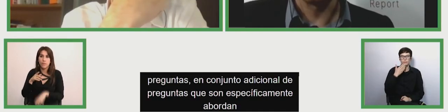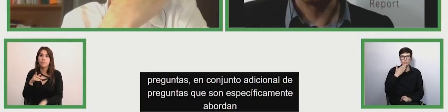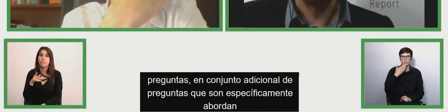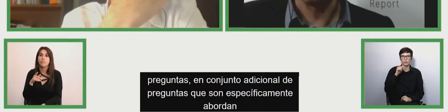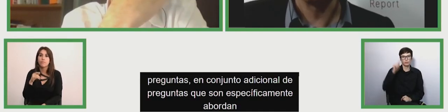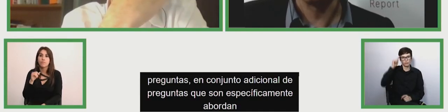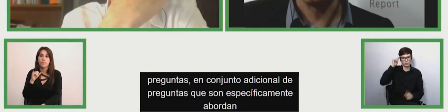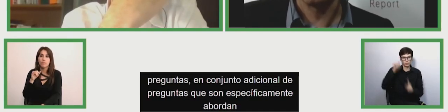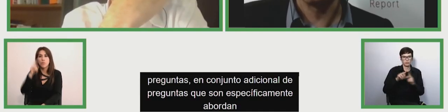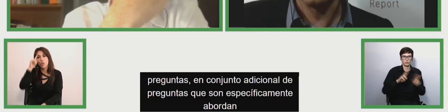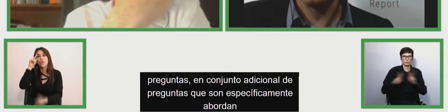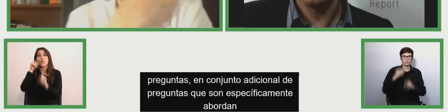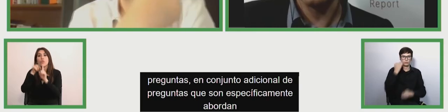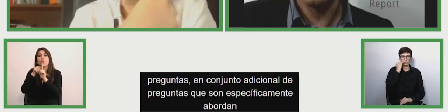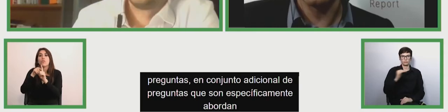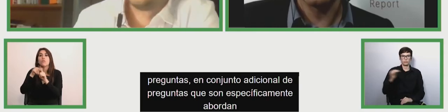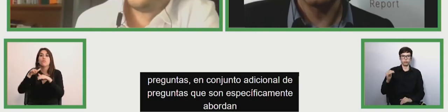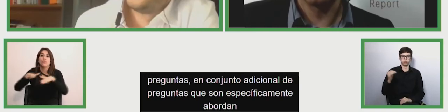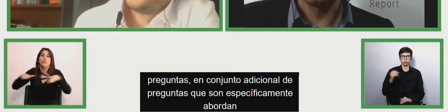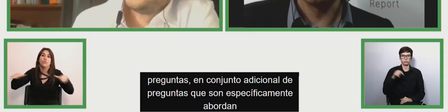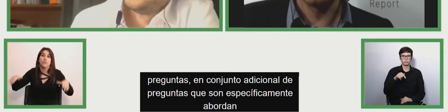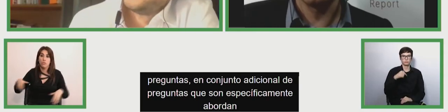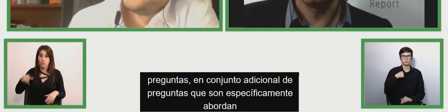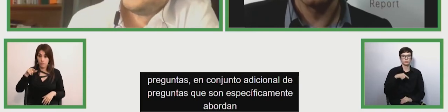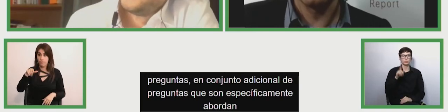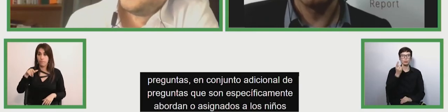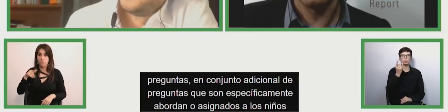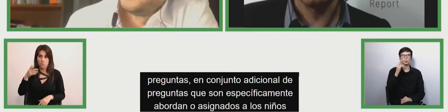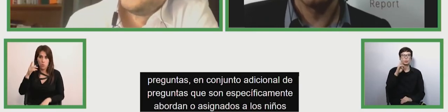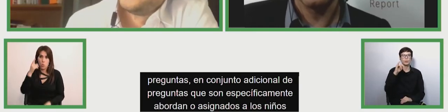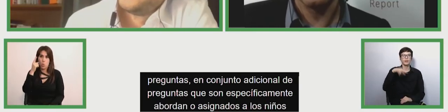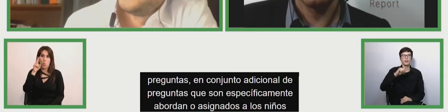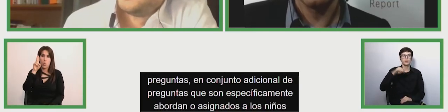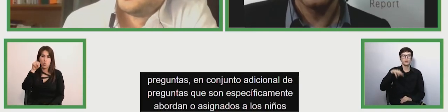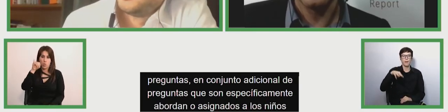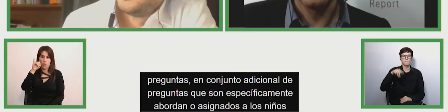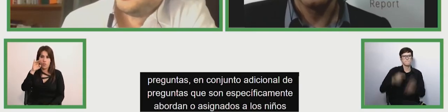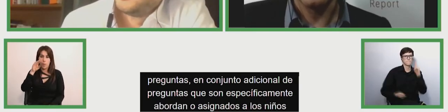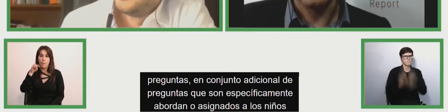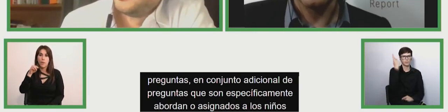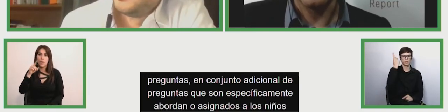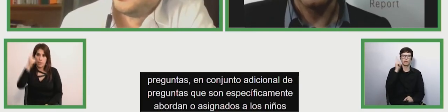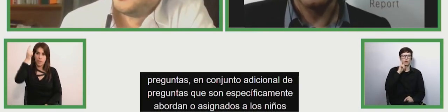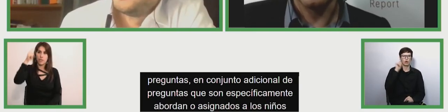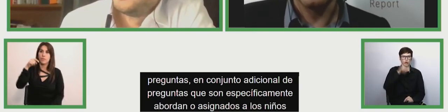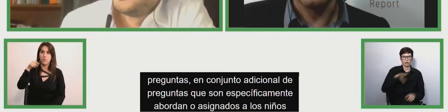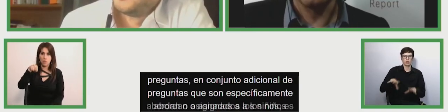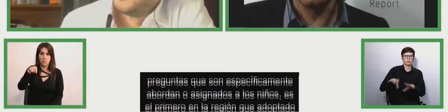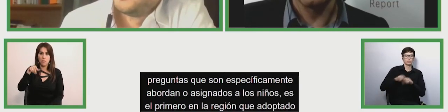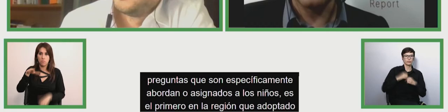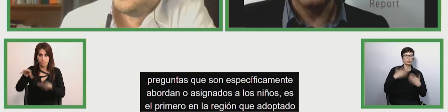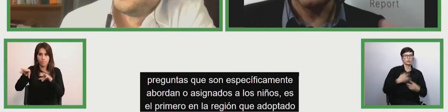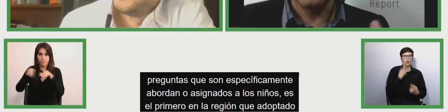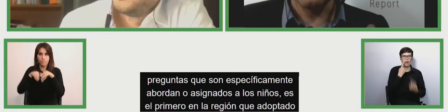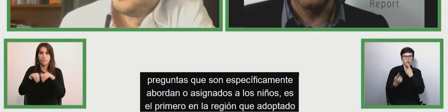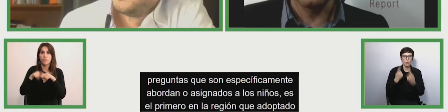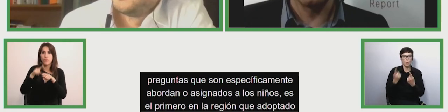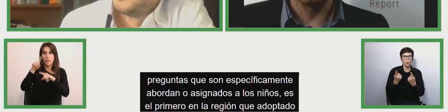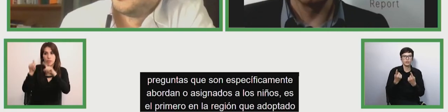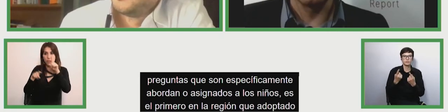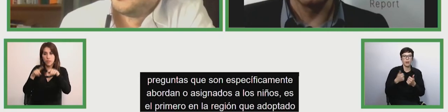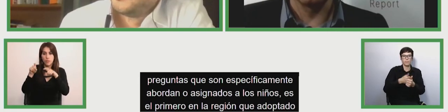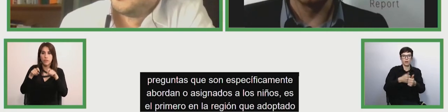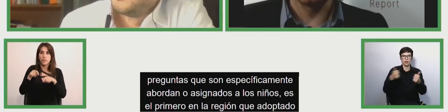a los niños Surinam es el primero en la región que ha adoptado una encuesta mixta